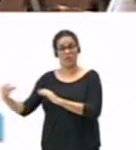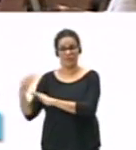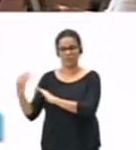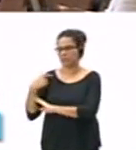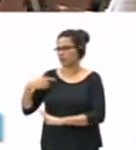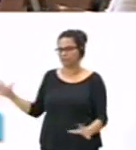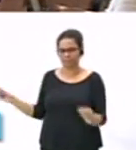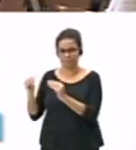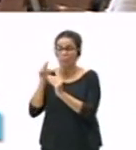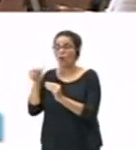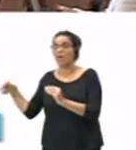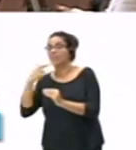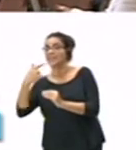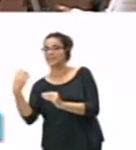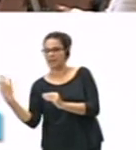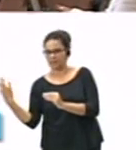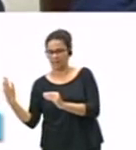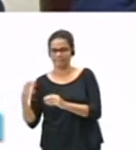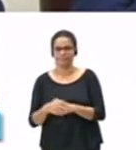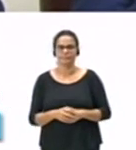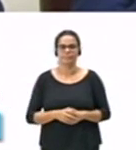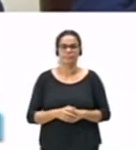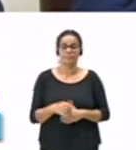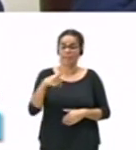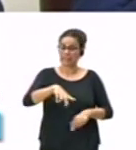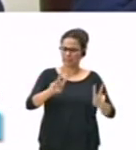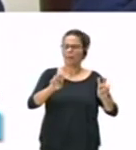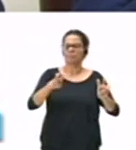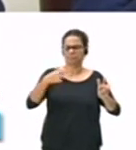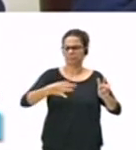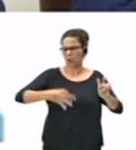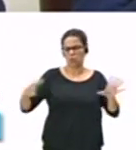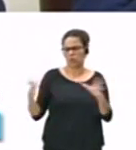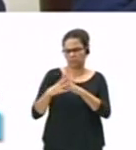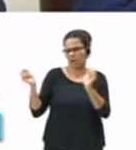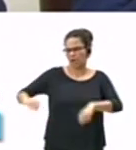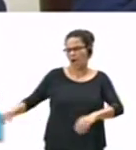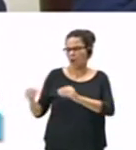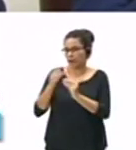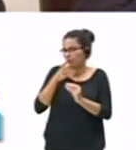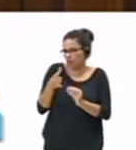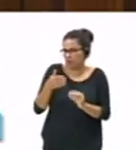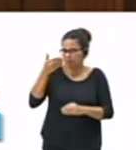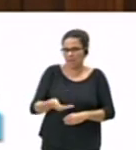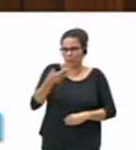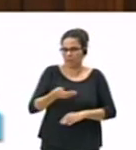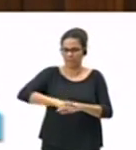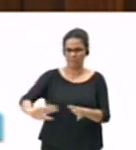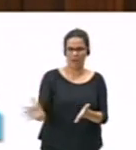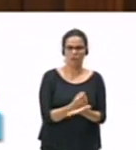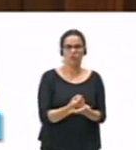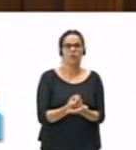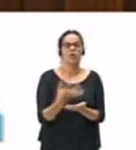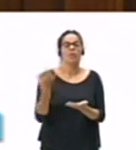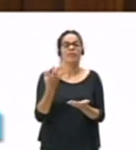vinculan al gobierno regional pero que pretenden arreglar el archipiélago. Nueva Canarias ha sido la que ha presentado más sugerencias de